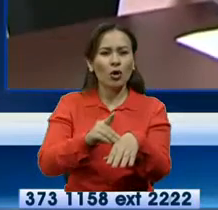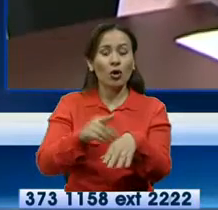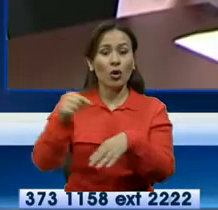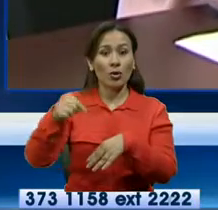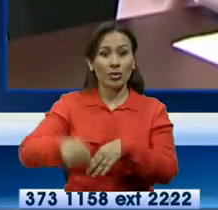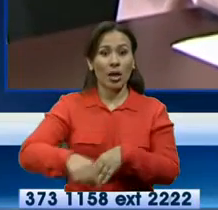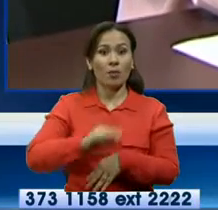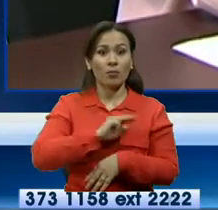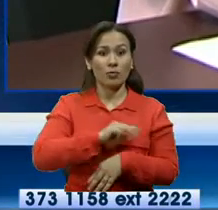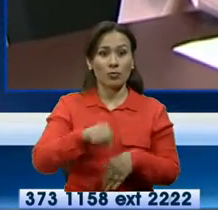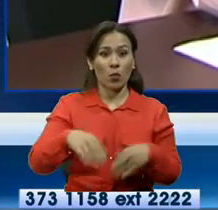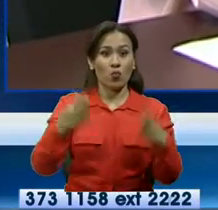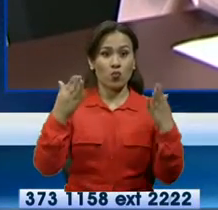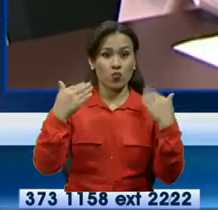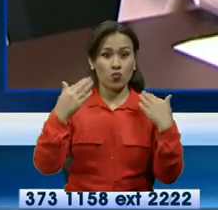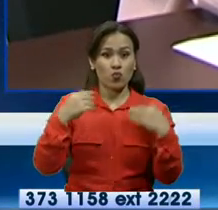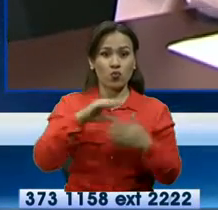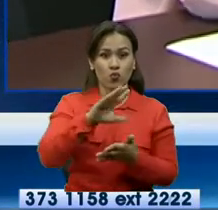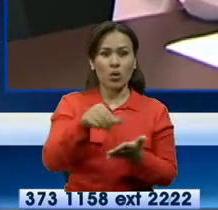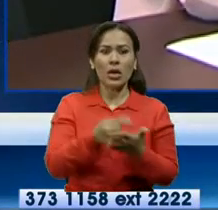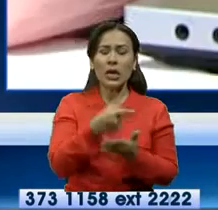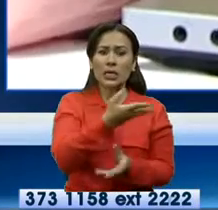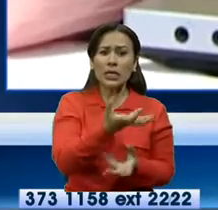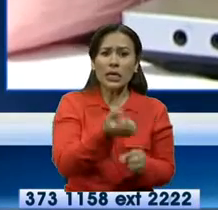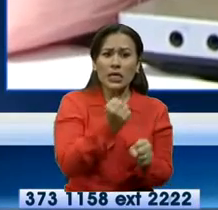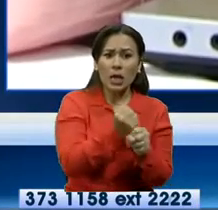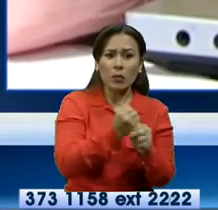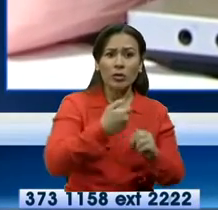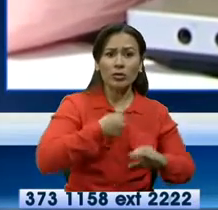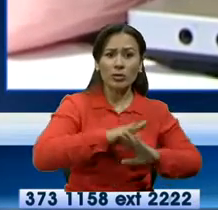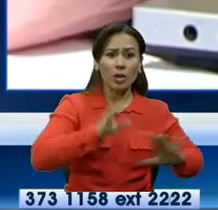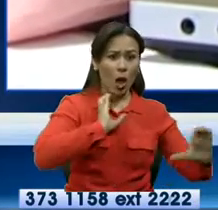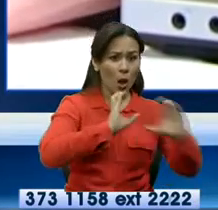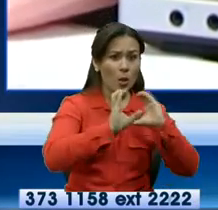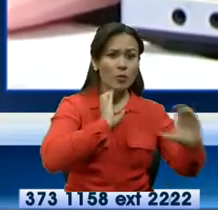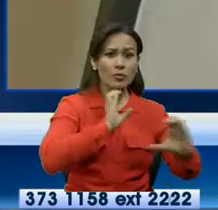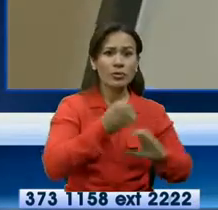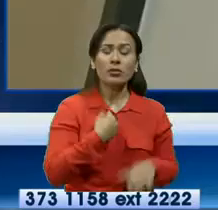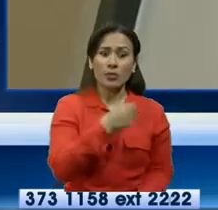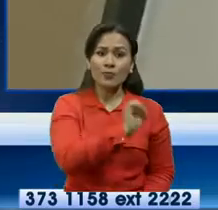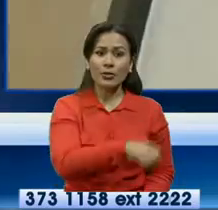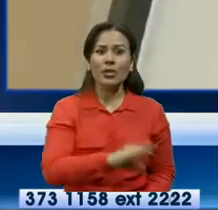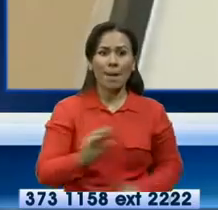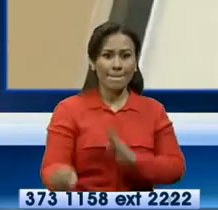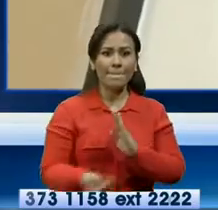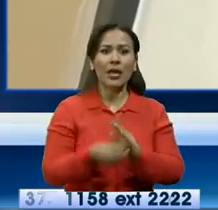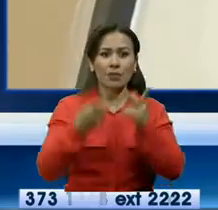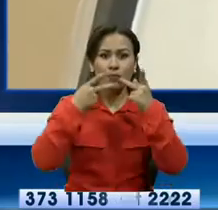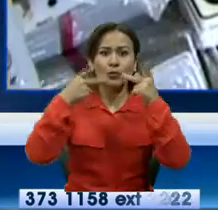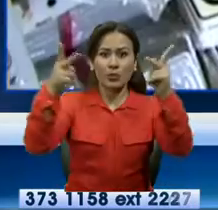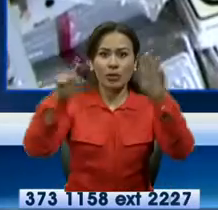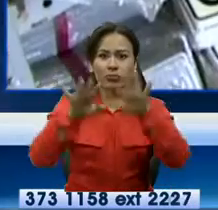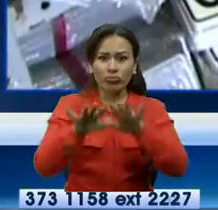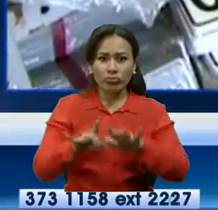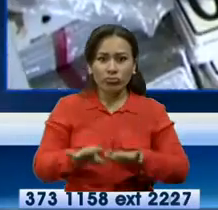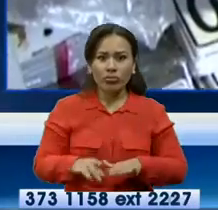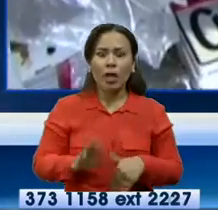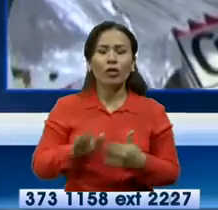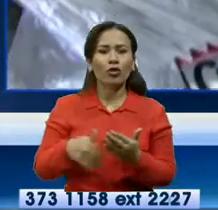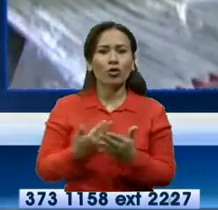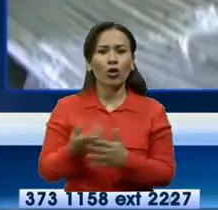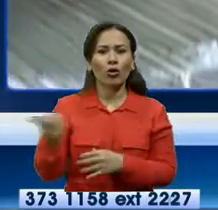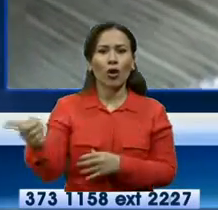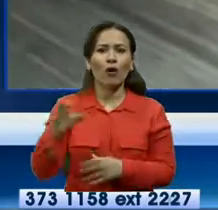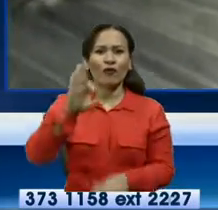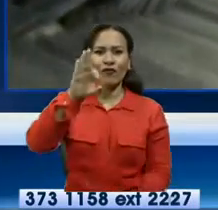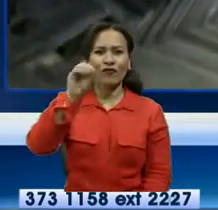Guayas, tiene toda la intención de trabajar, he conversado con él, y de poder subir la información de lo que tiene que ver con el